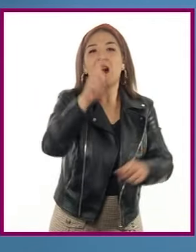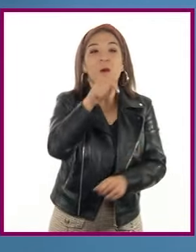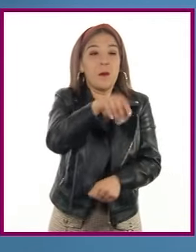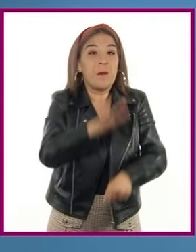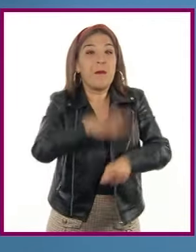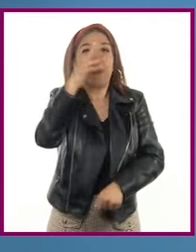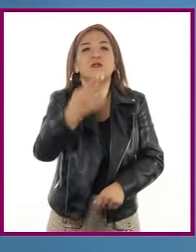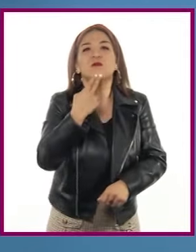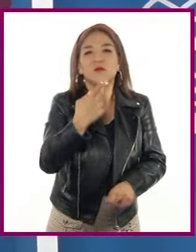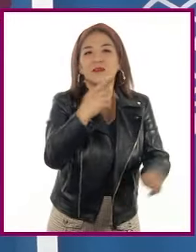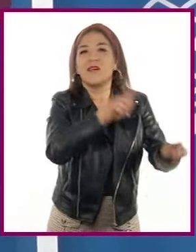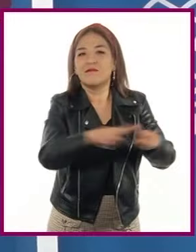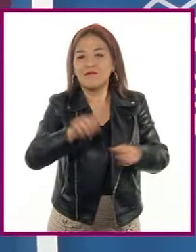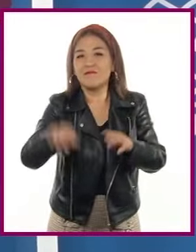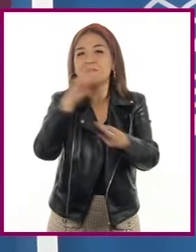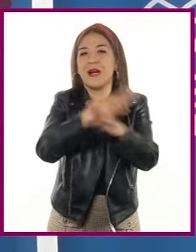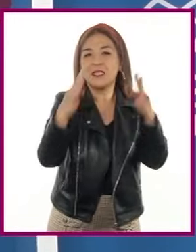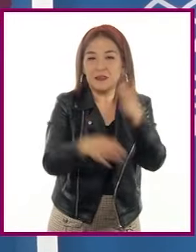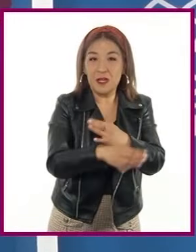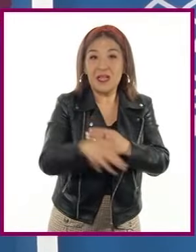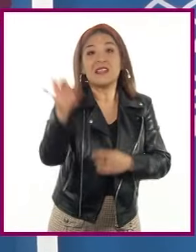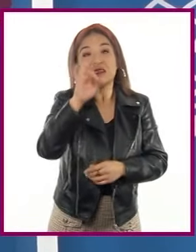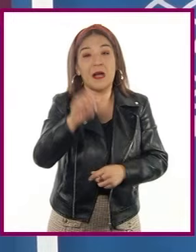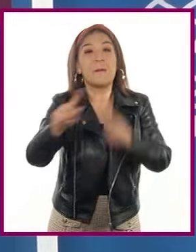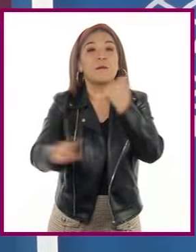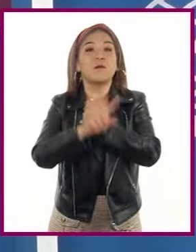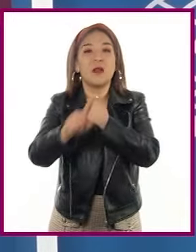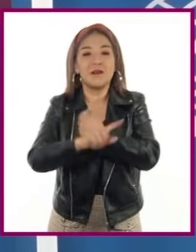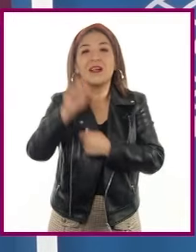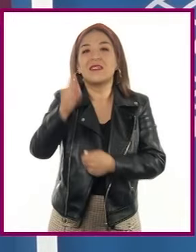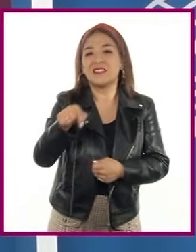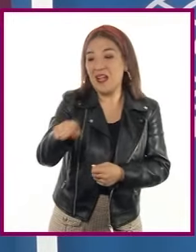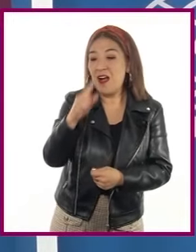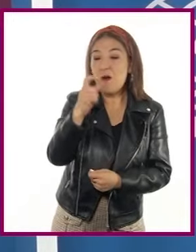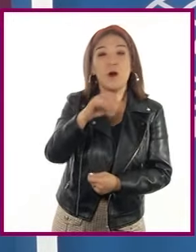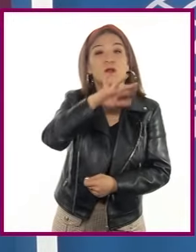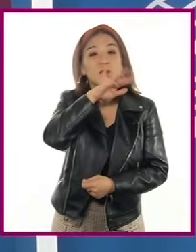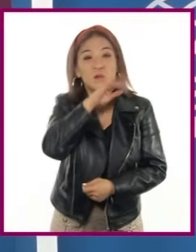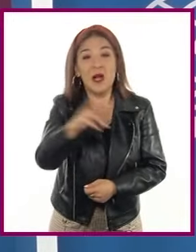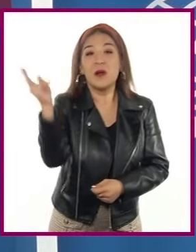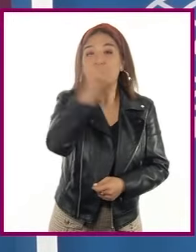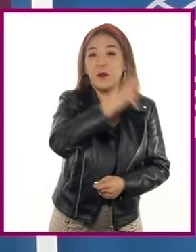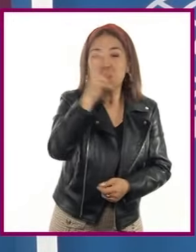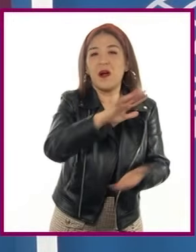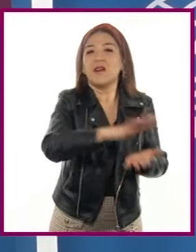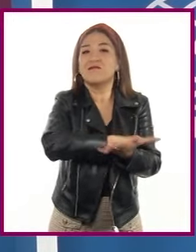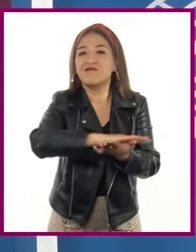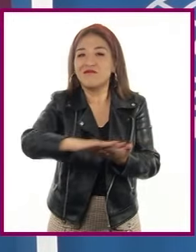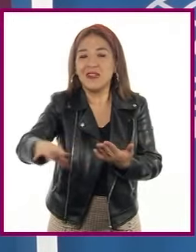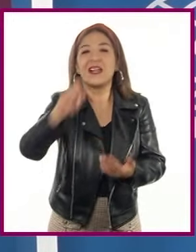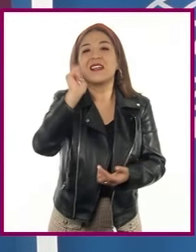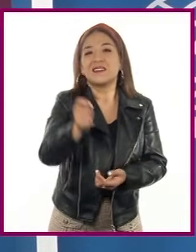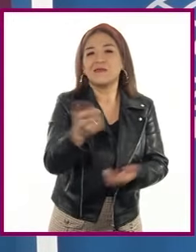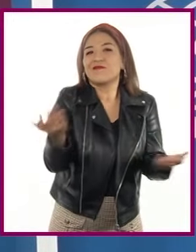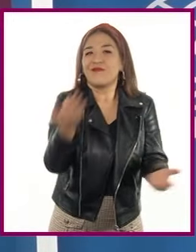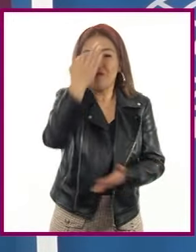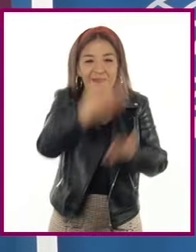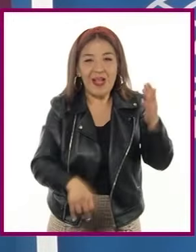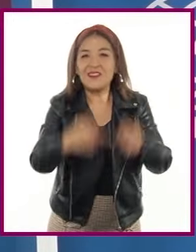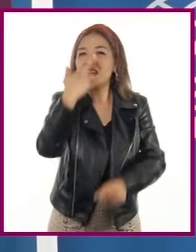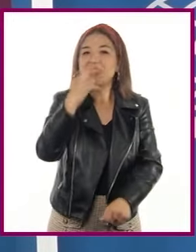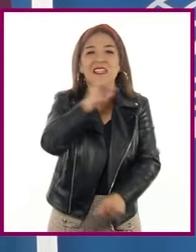recursos naturales o problemas de contaminación del agua, el aire y el suelo por el inadecuado e